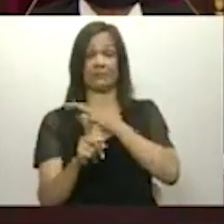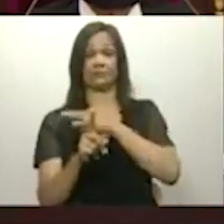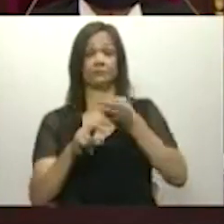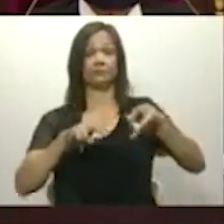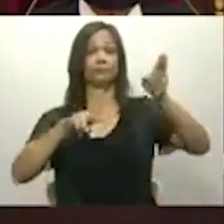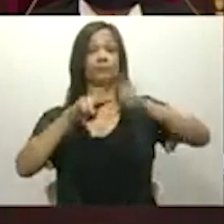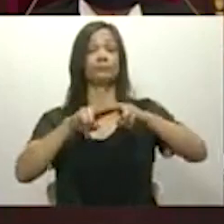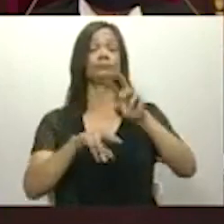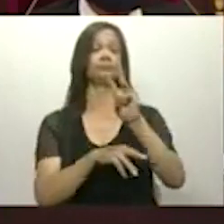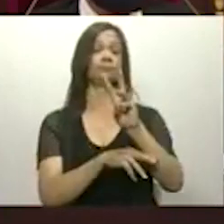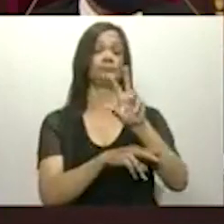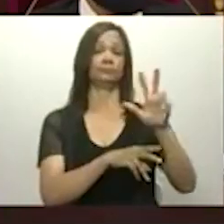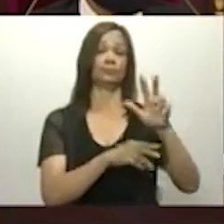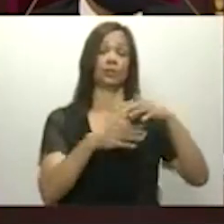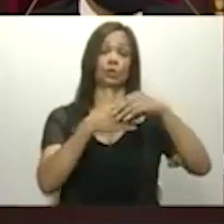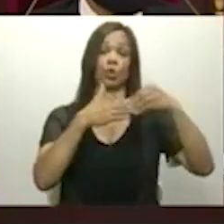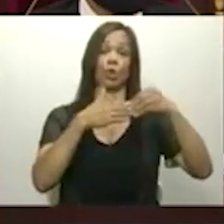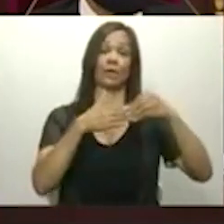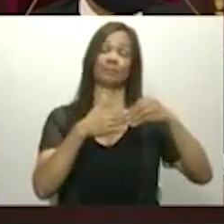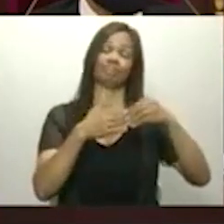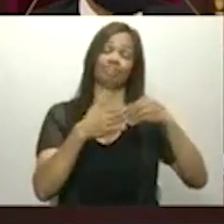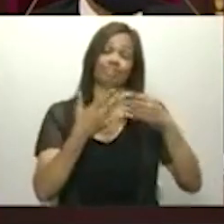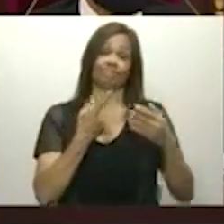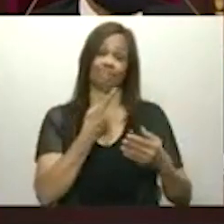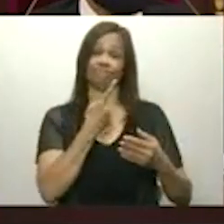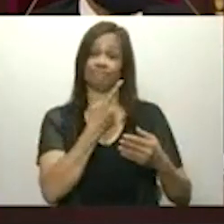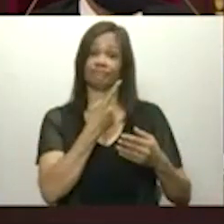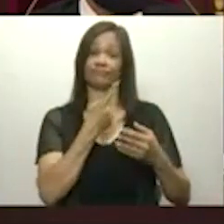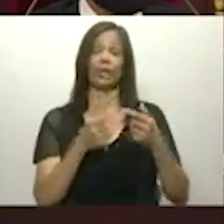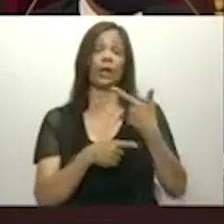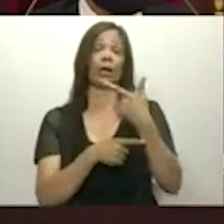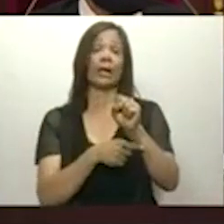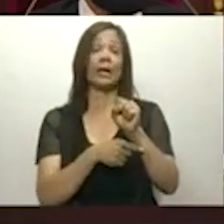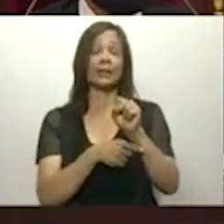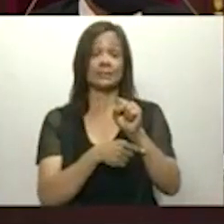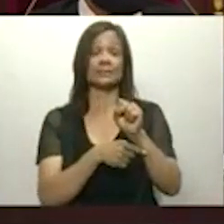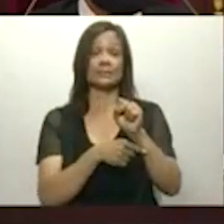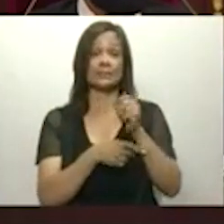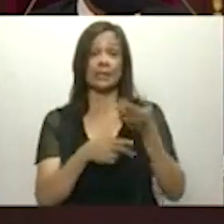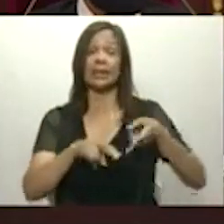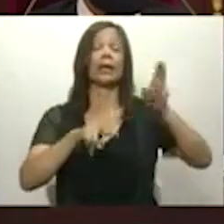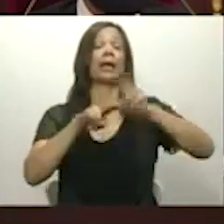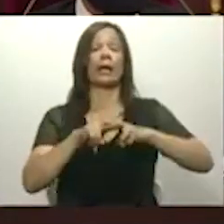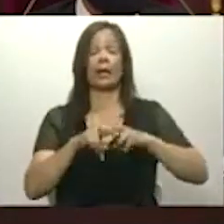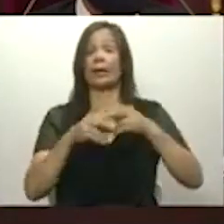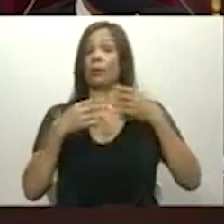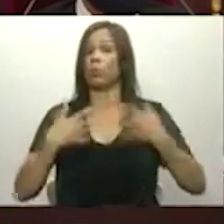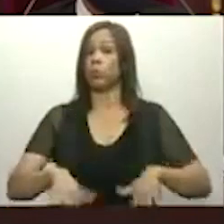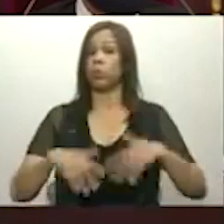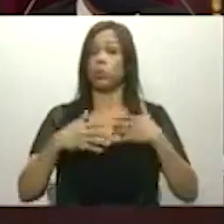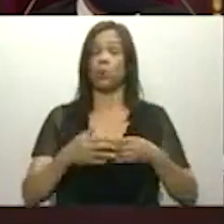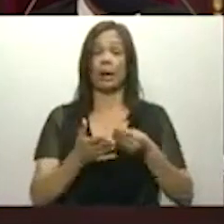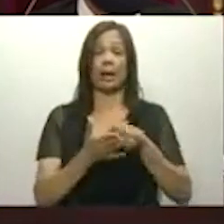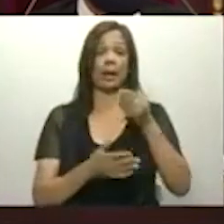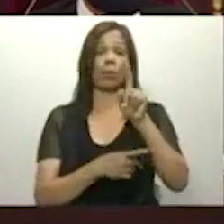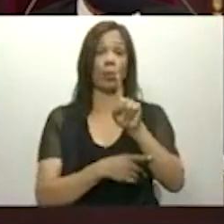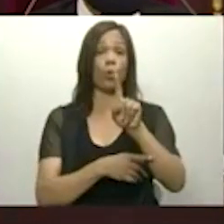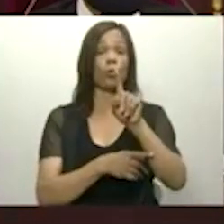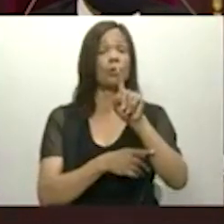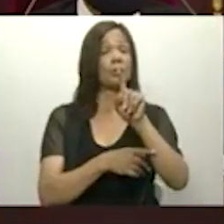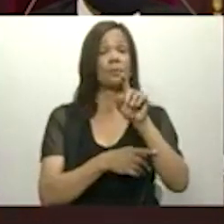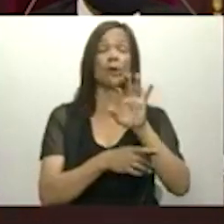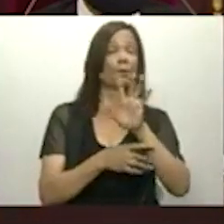llega a estar a 63 dólares el barril. Con el gas licuado de petróleo el aumento es aún más grande, de hasta un